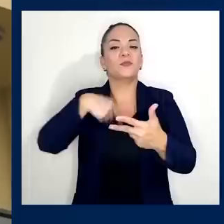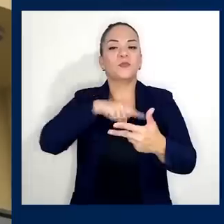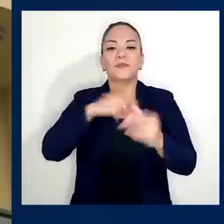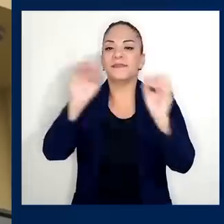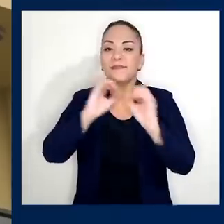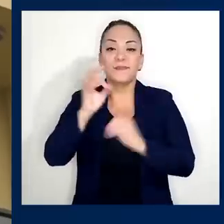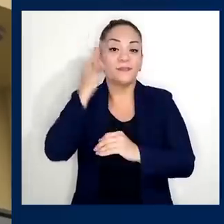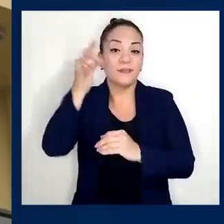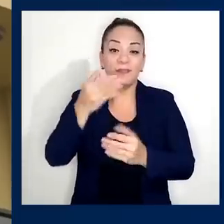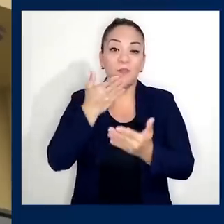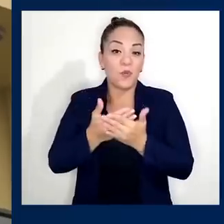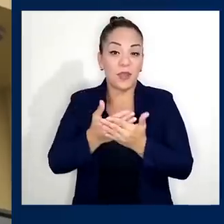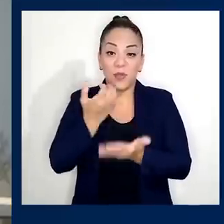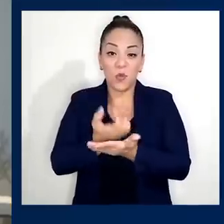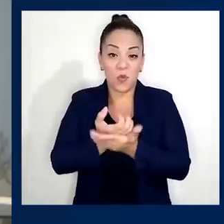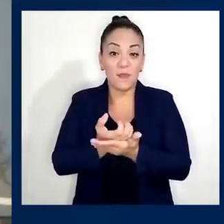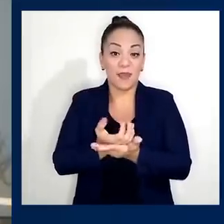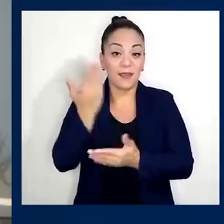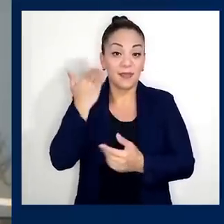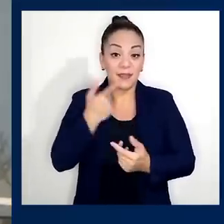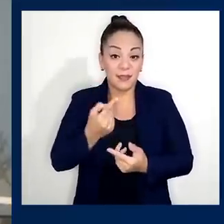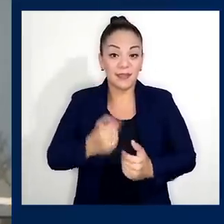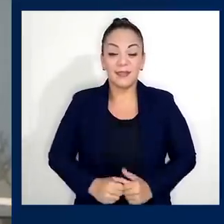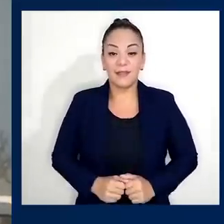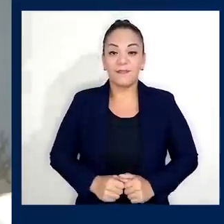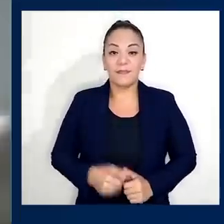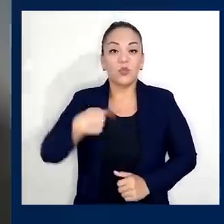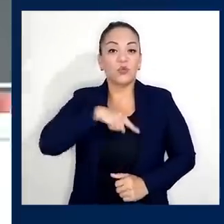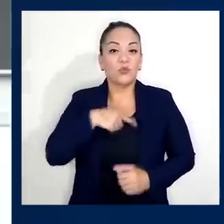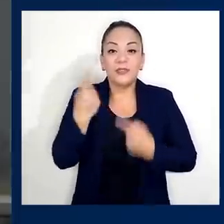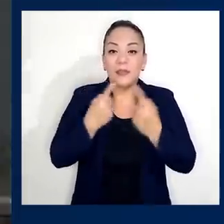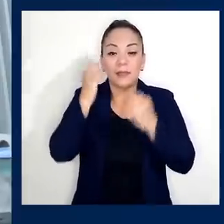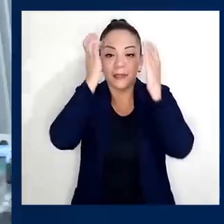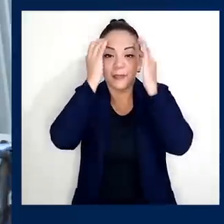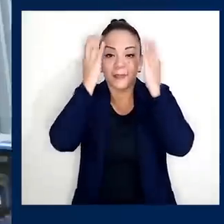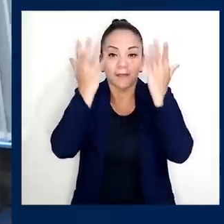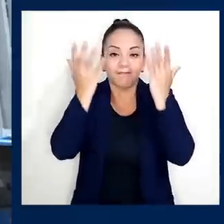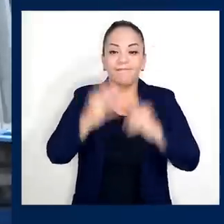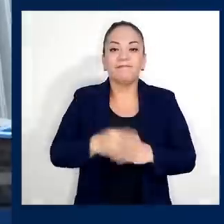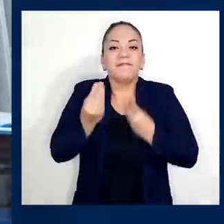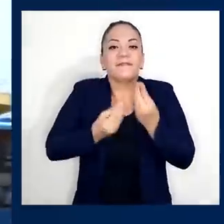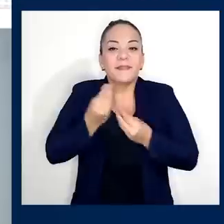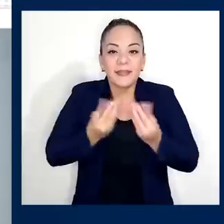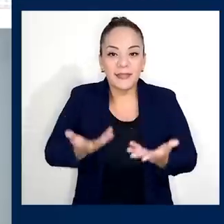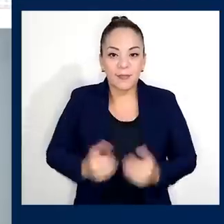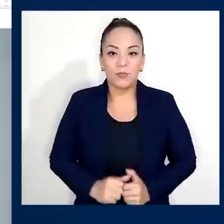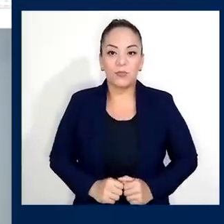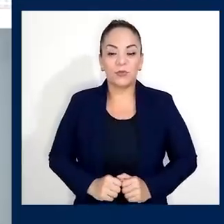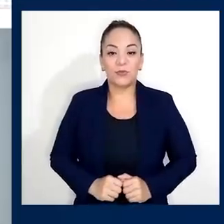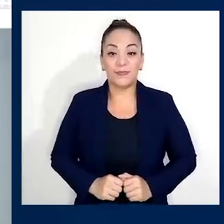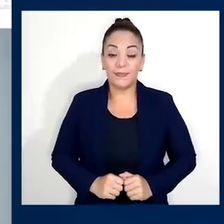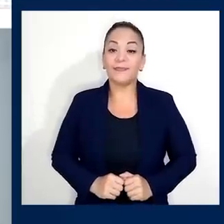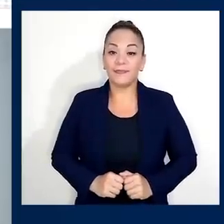futuro económico. Siempre andábamos agarrándolas del rabo, con el agua hasta el cuello, y